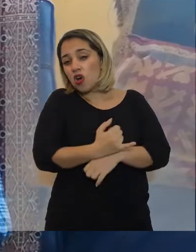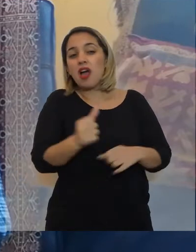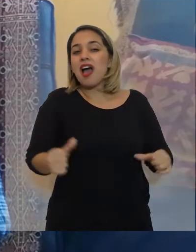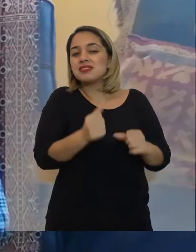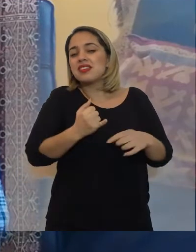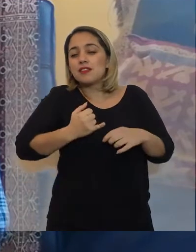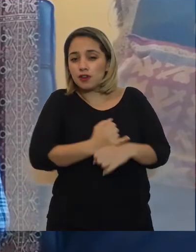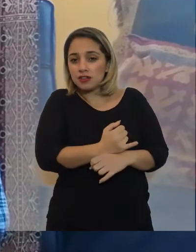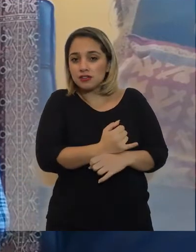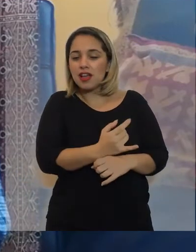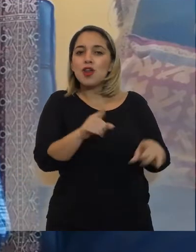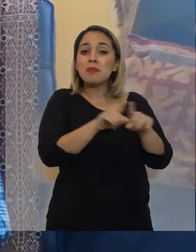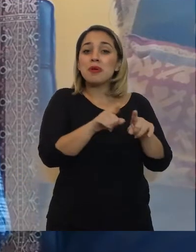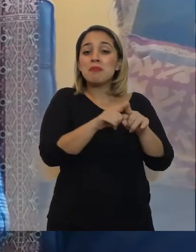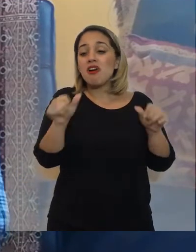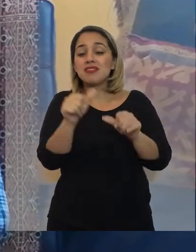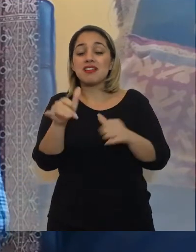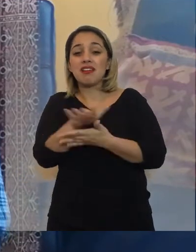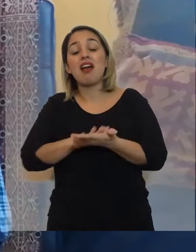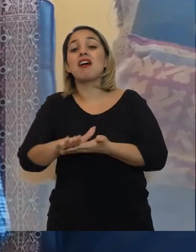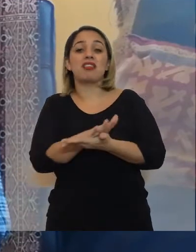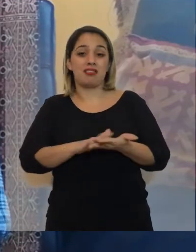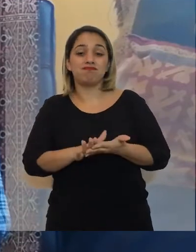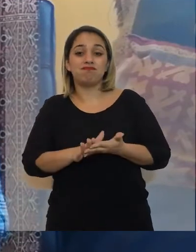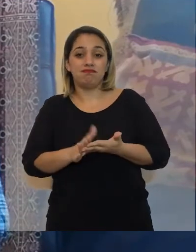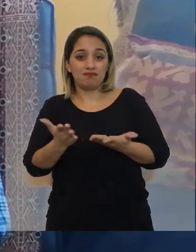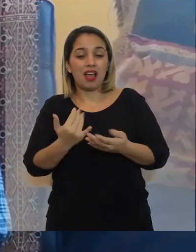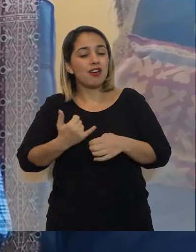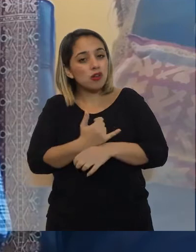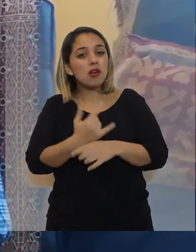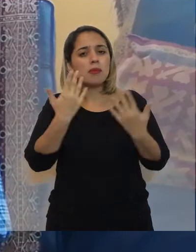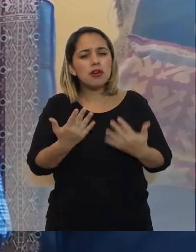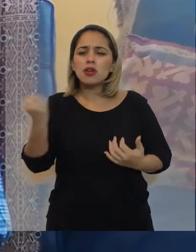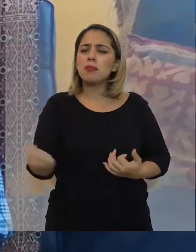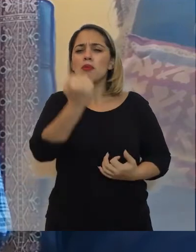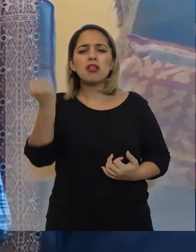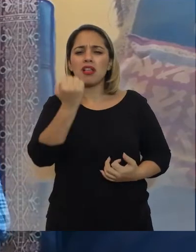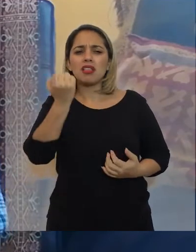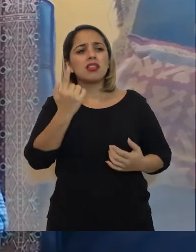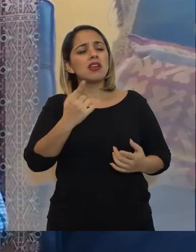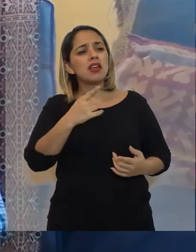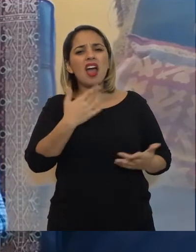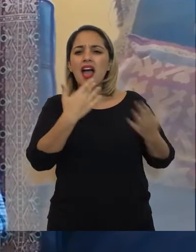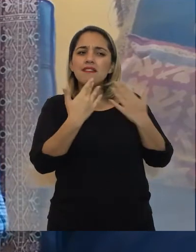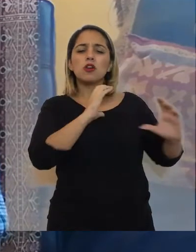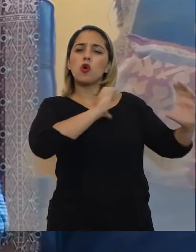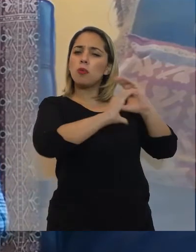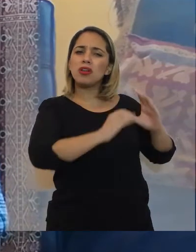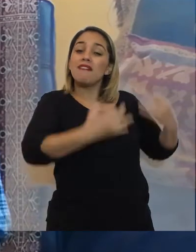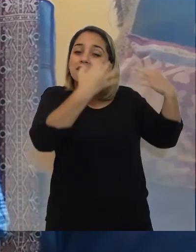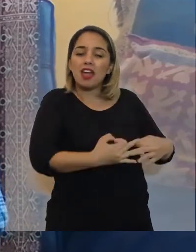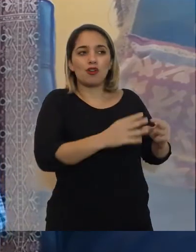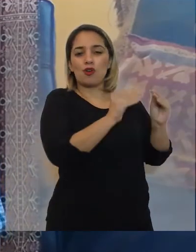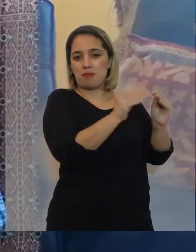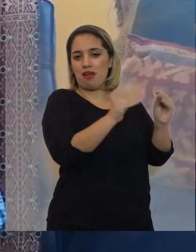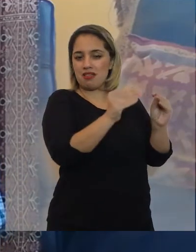acciones vos cometes una errónea multiplicas por 0 por eso es importante que